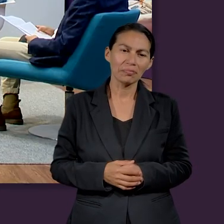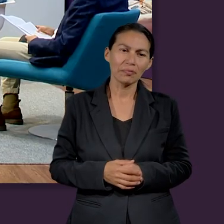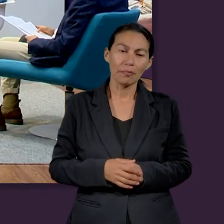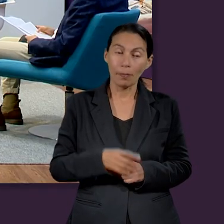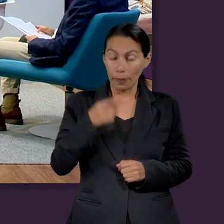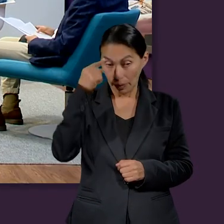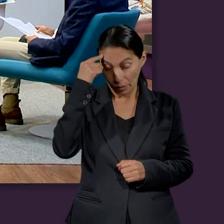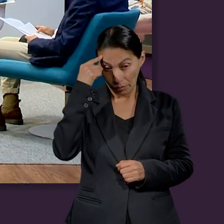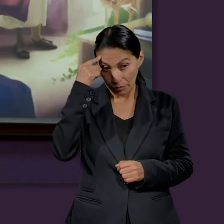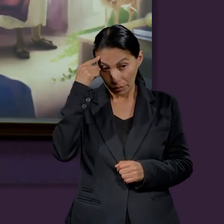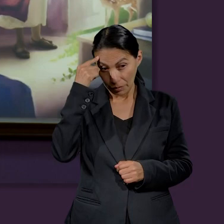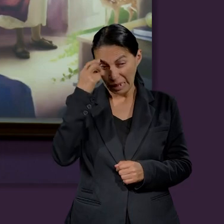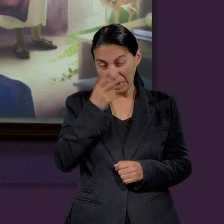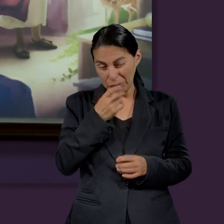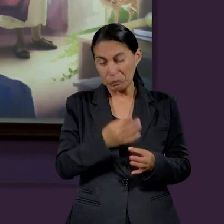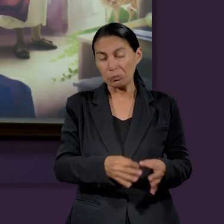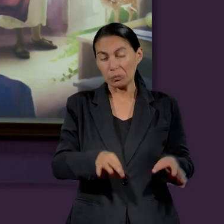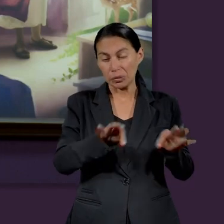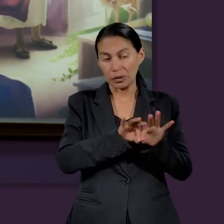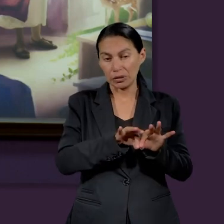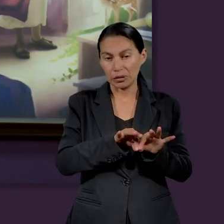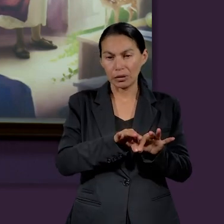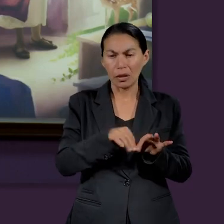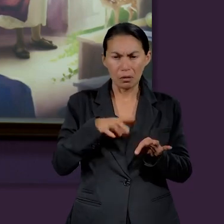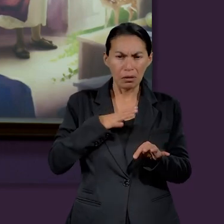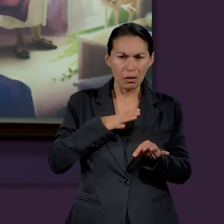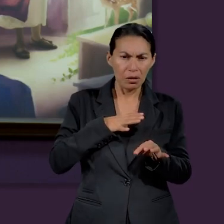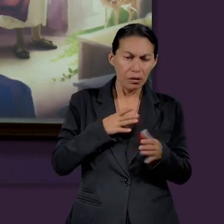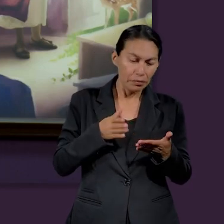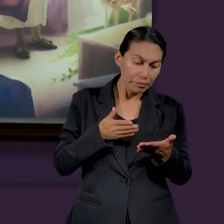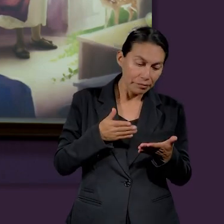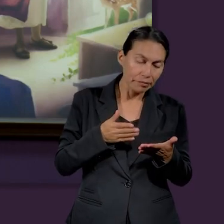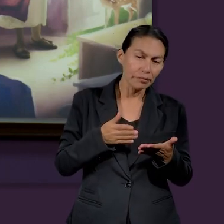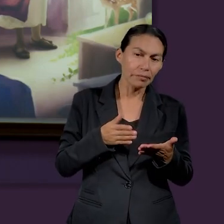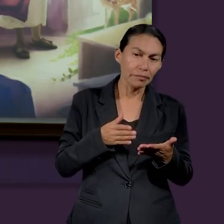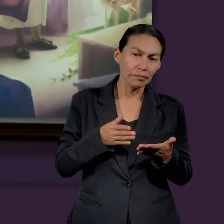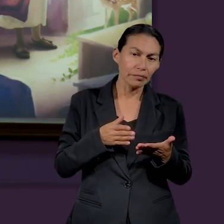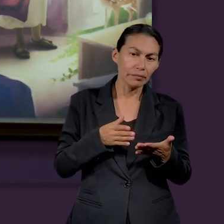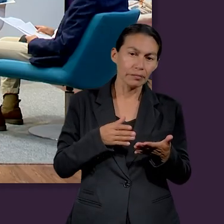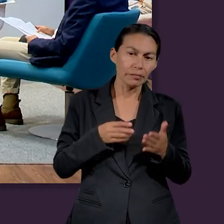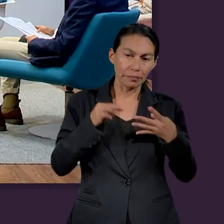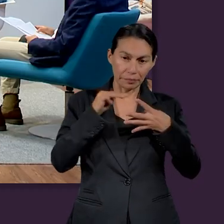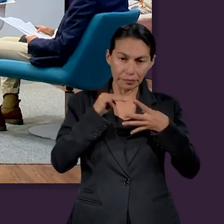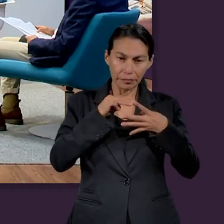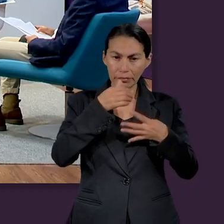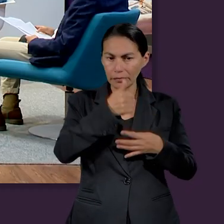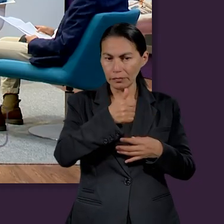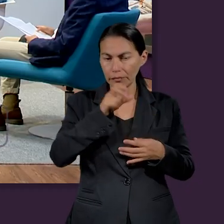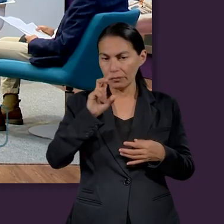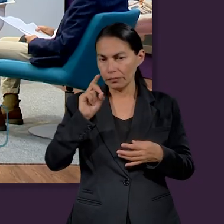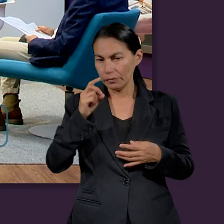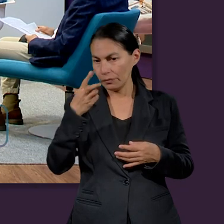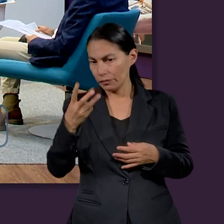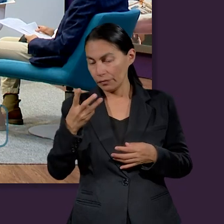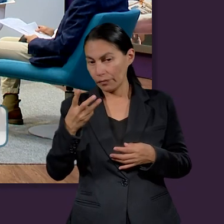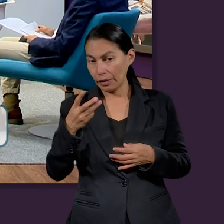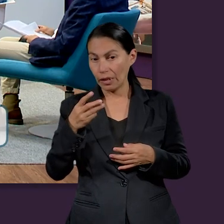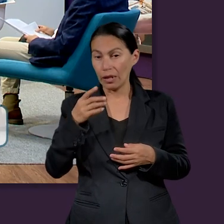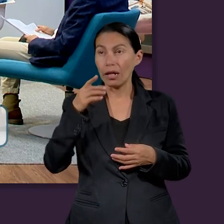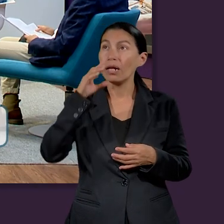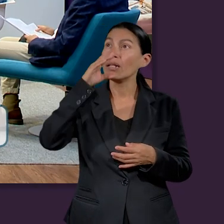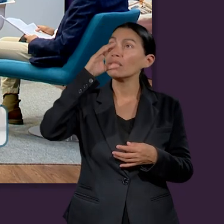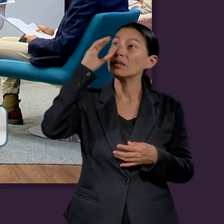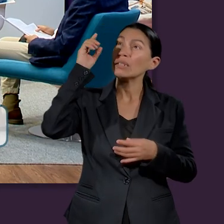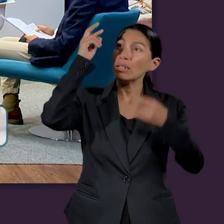creo que es una base principal. Y la tengo por aquí, de hecho, portada. Mateo 6, 33 dice,